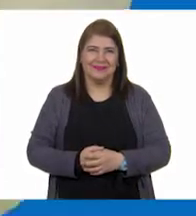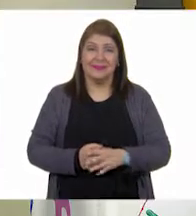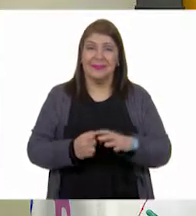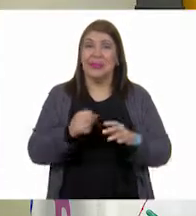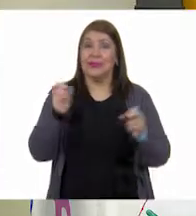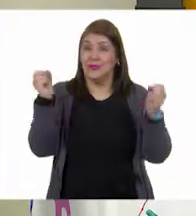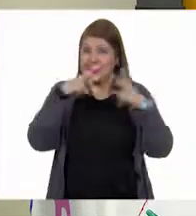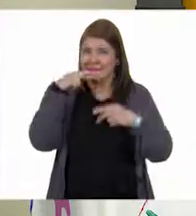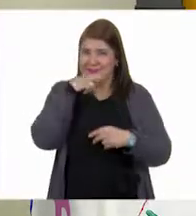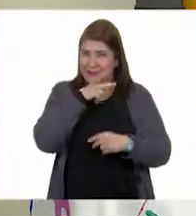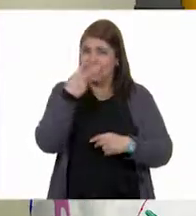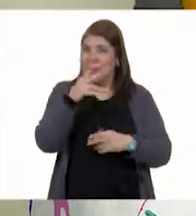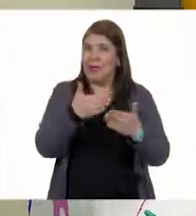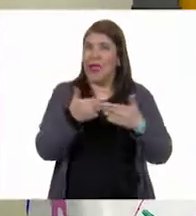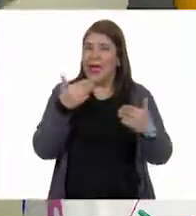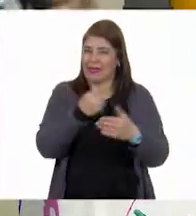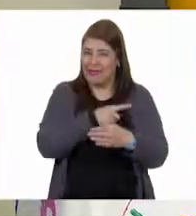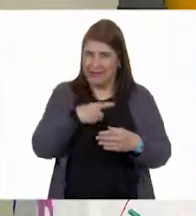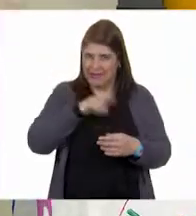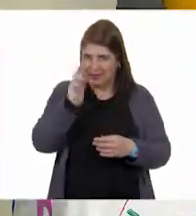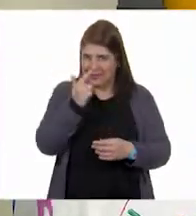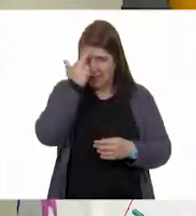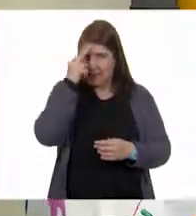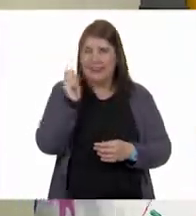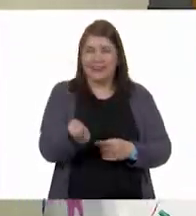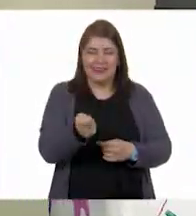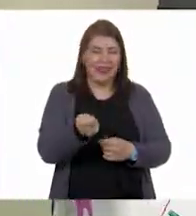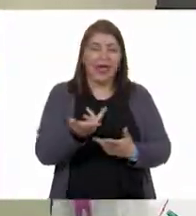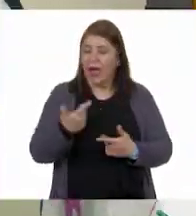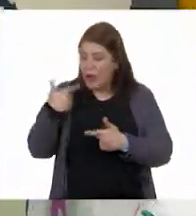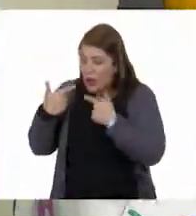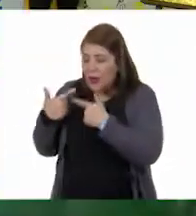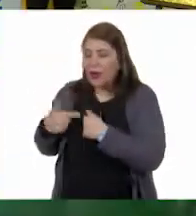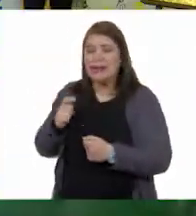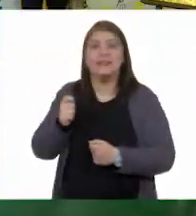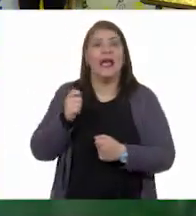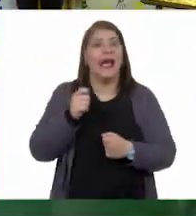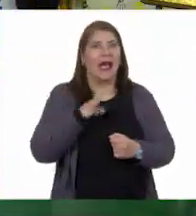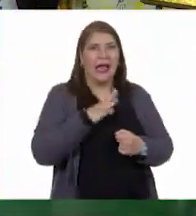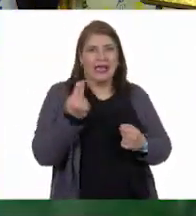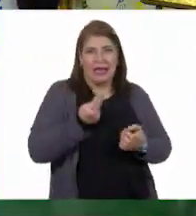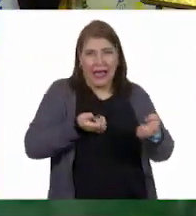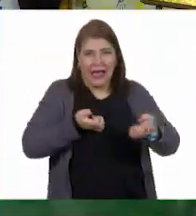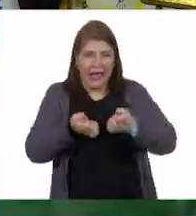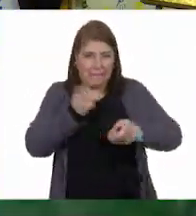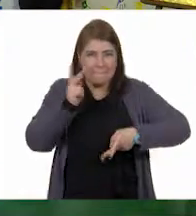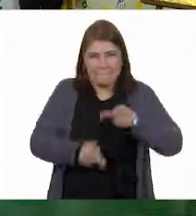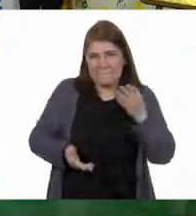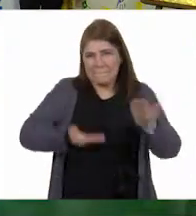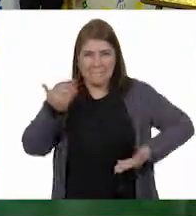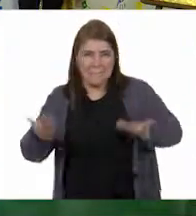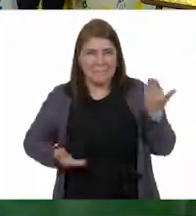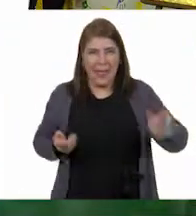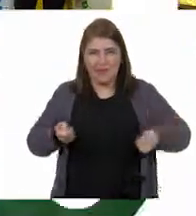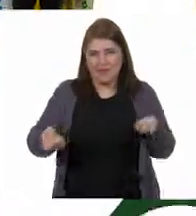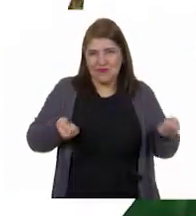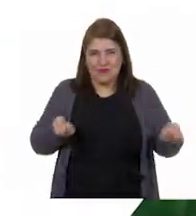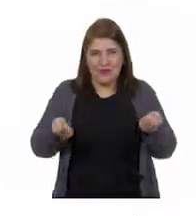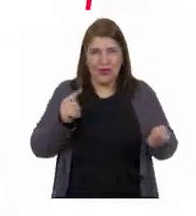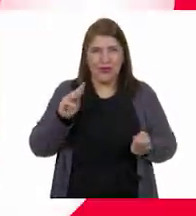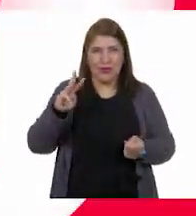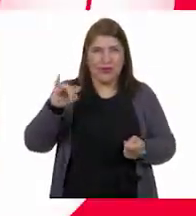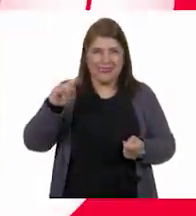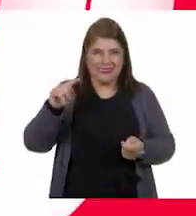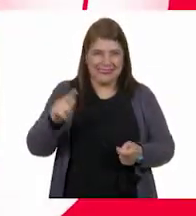Nos vemos en la próxima, pero ¿dónde vamos antes, Gloria? ¡Ah! ¡A una pausa activa! ¡Y vamos a bailar el twist! ¡Twist!